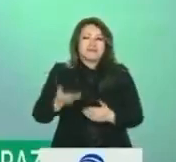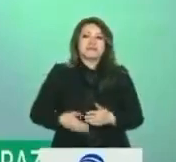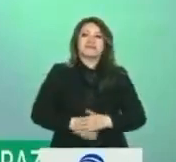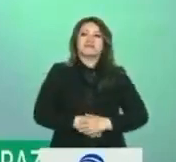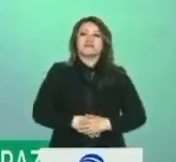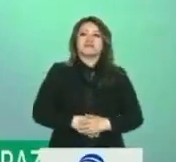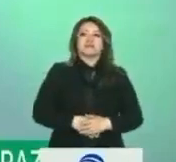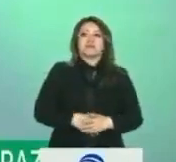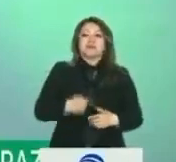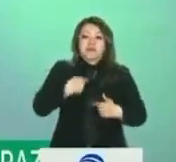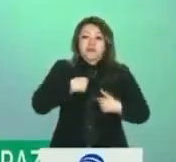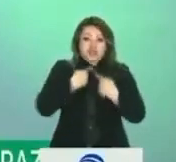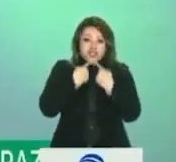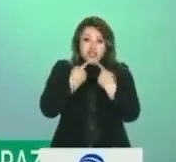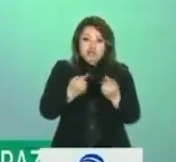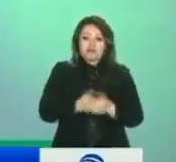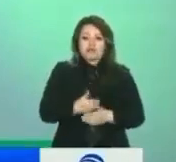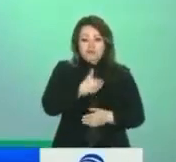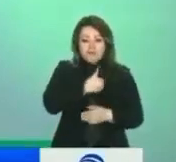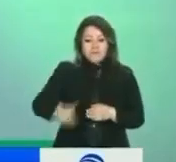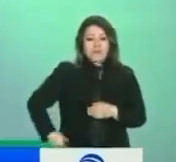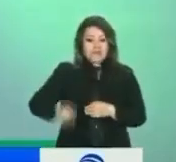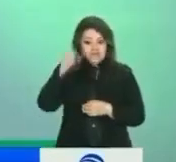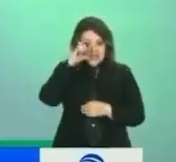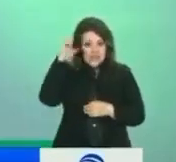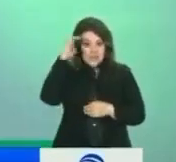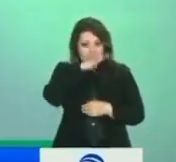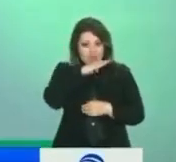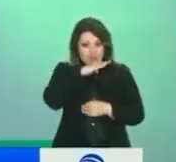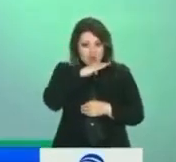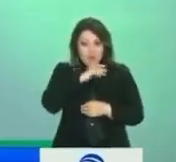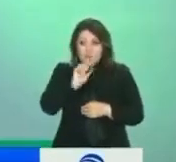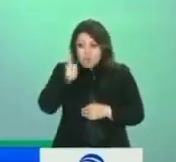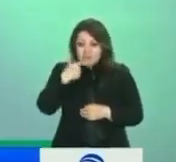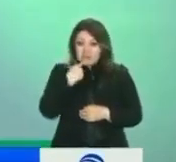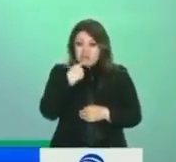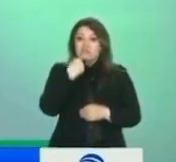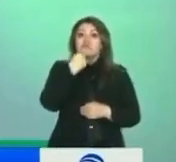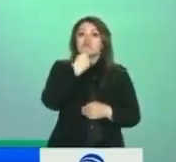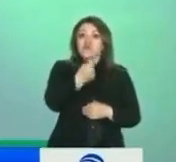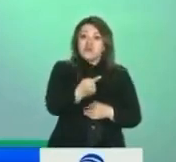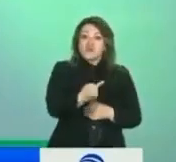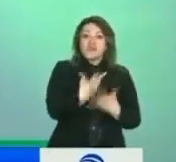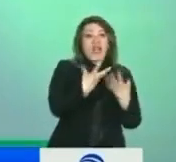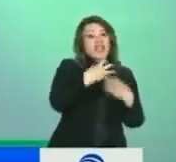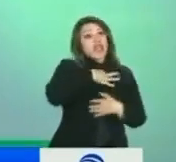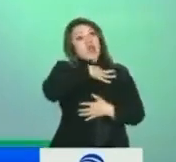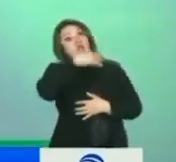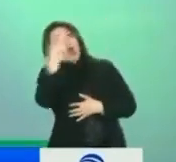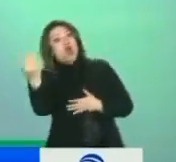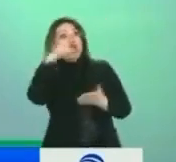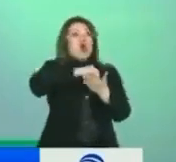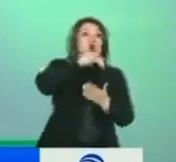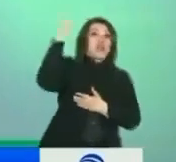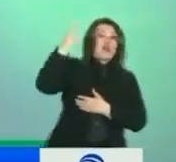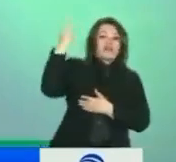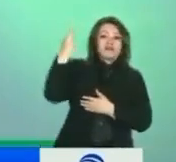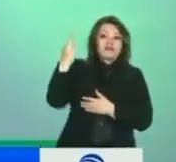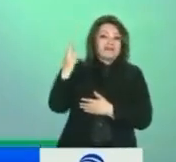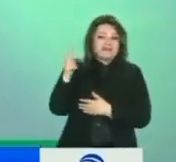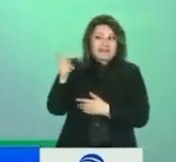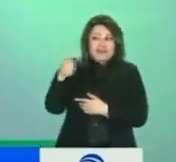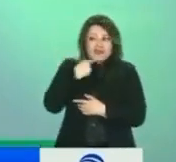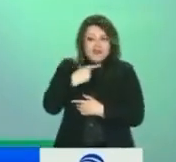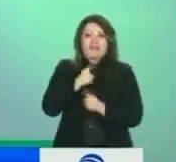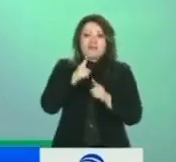Tengo que decir, no es el presidente Petro el que está diciendo, el que está hablando de la reelección, somos muchos de los activistas, nosotros